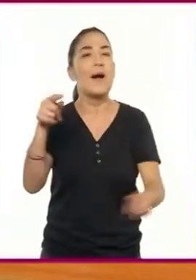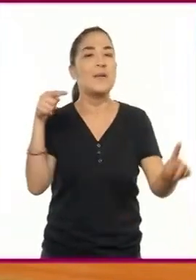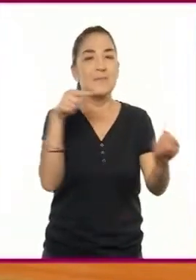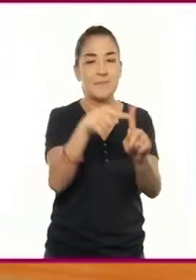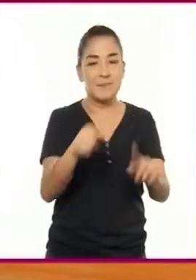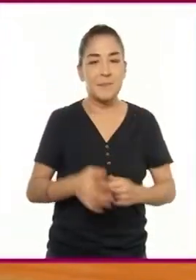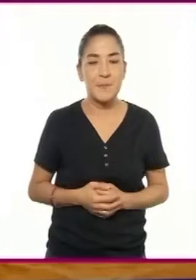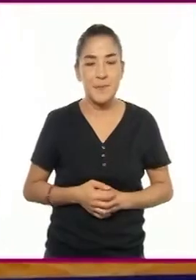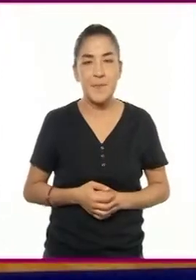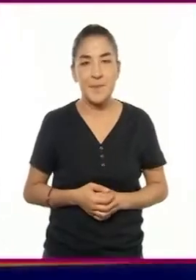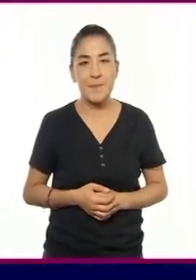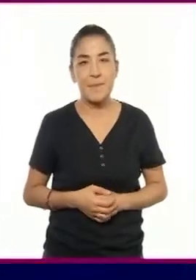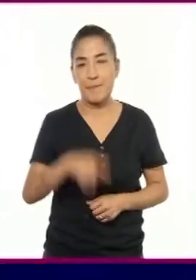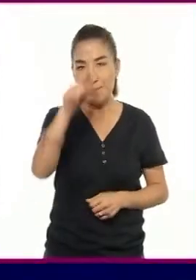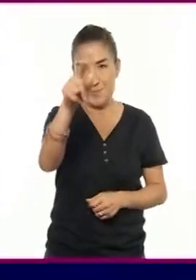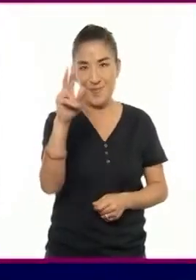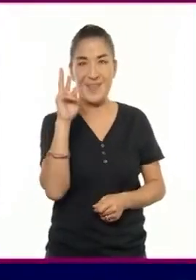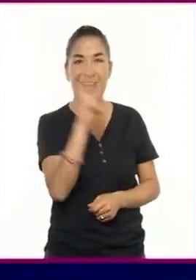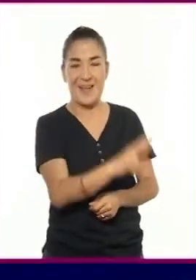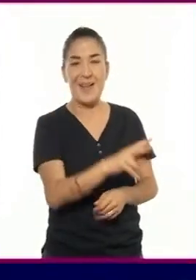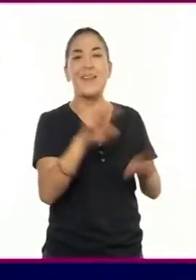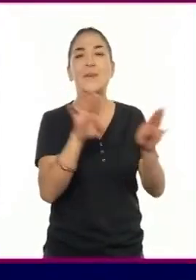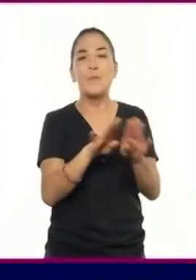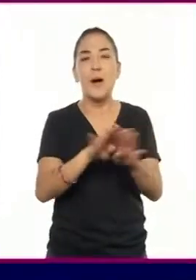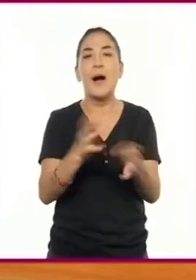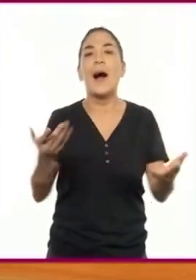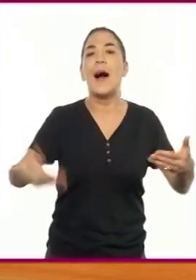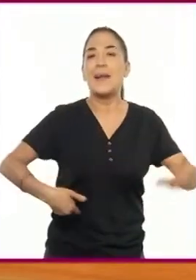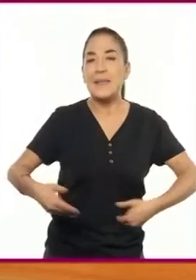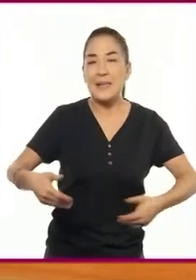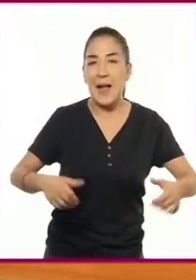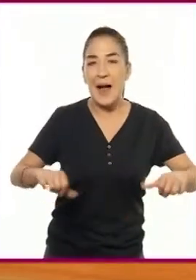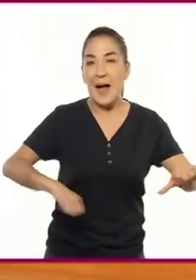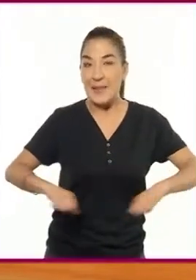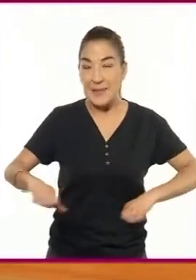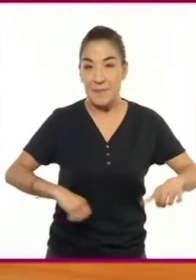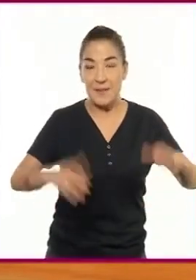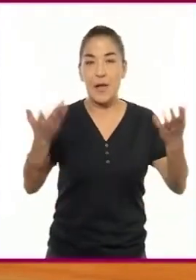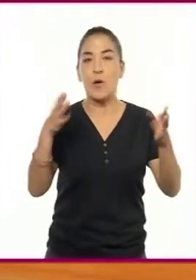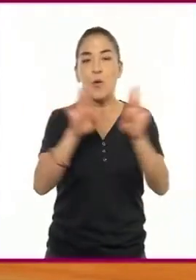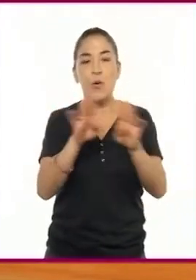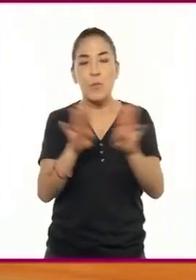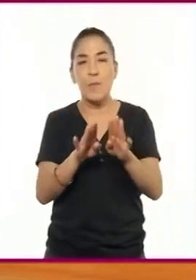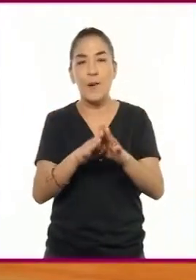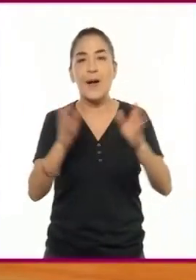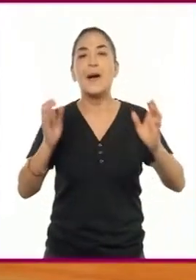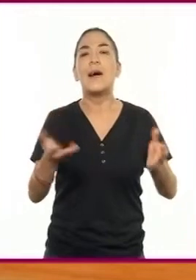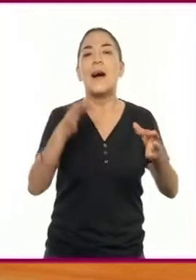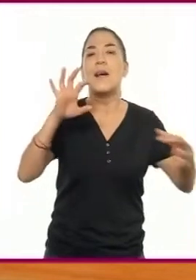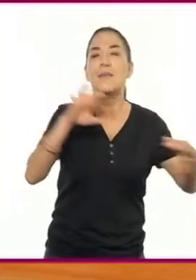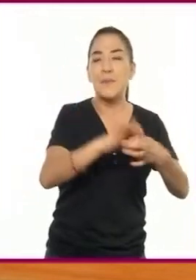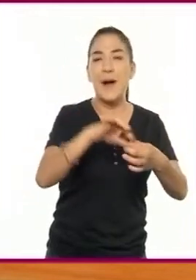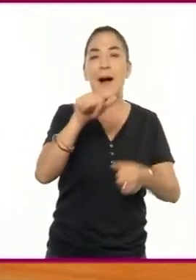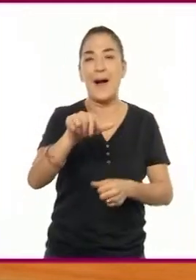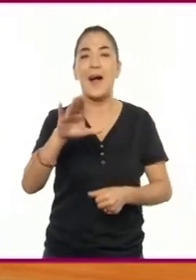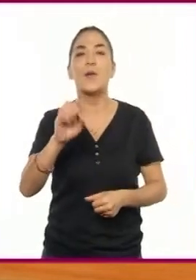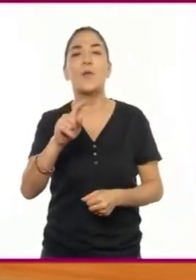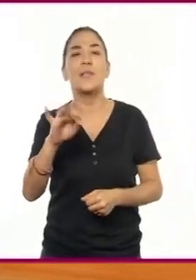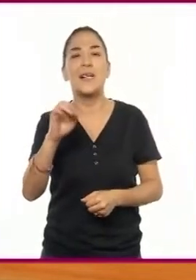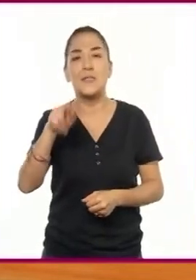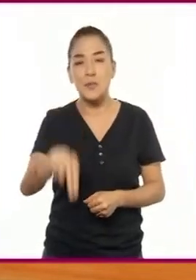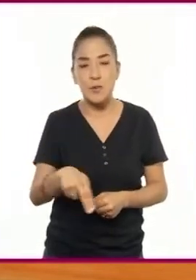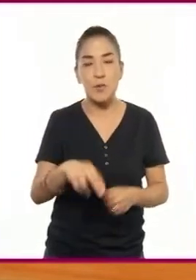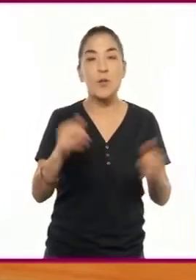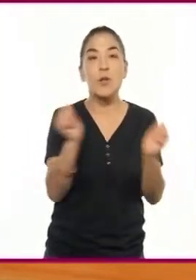Como ven, cuando se trata de acciones físicas, lo mejor es resolverlo con acotaciones. Cuando se trata de